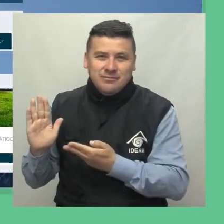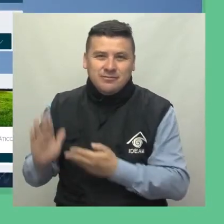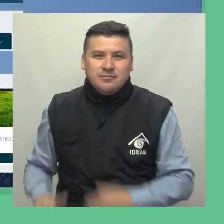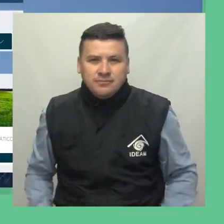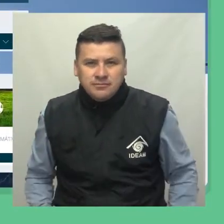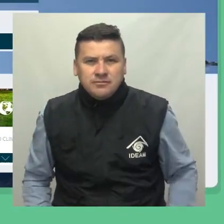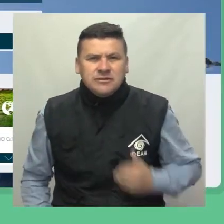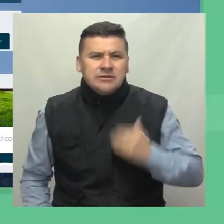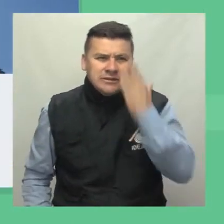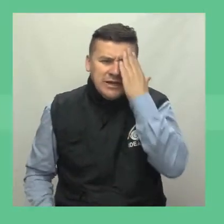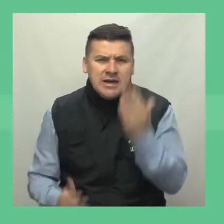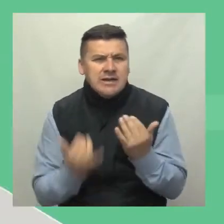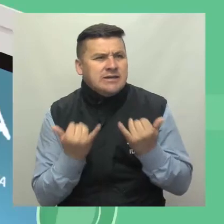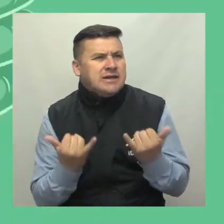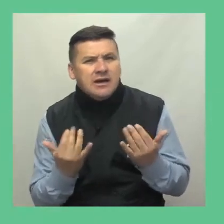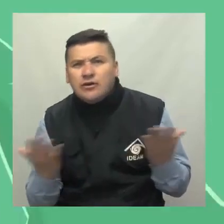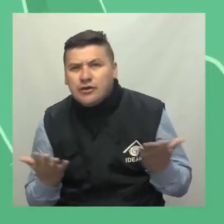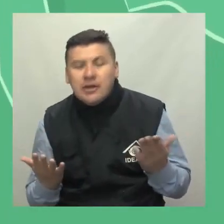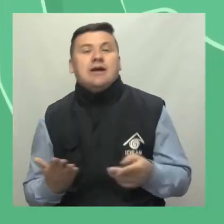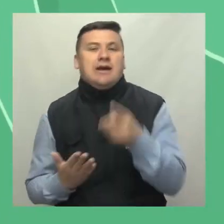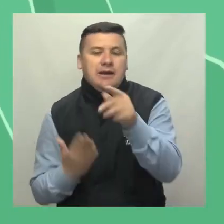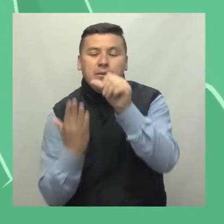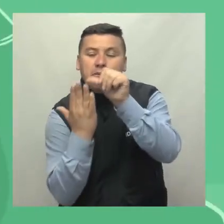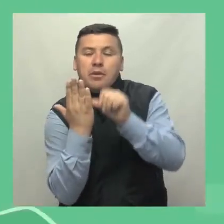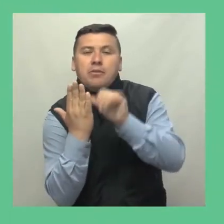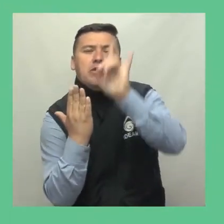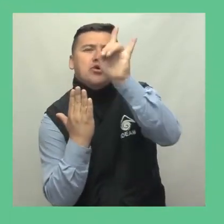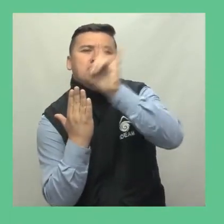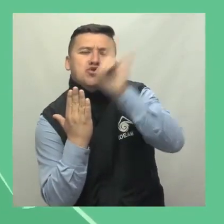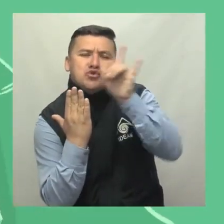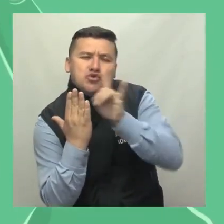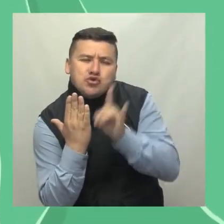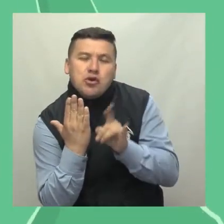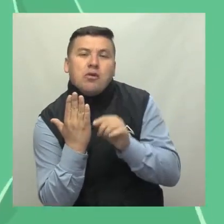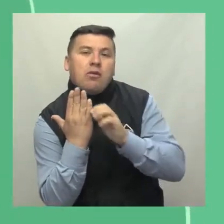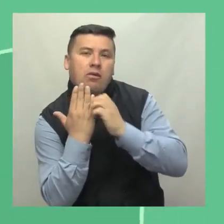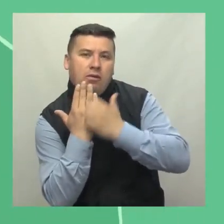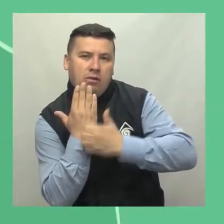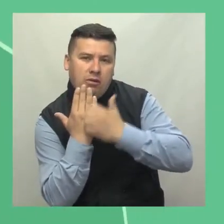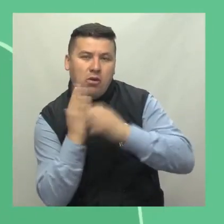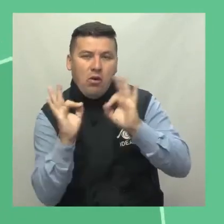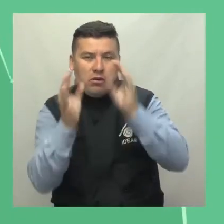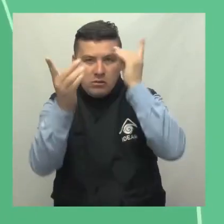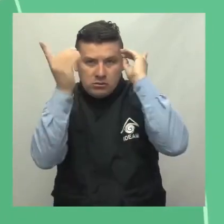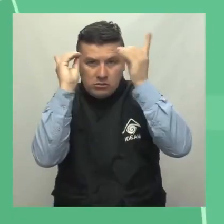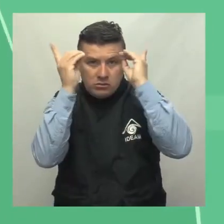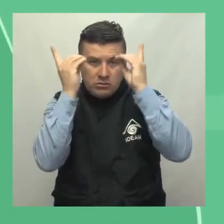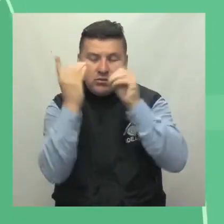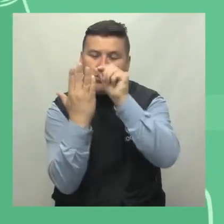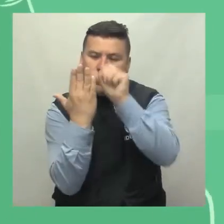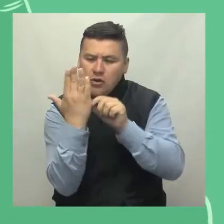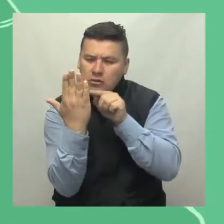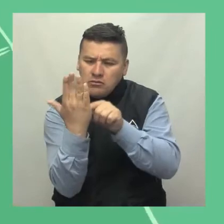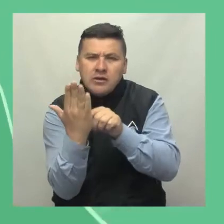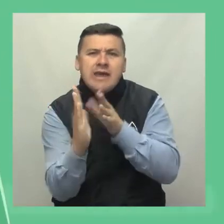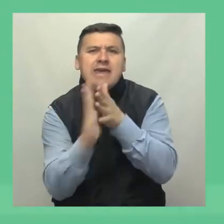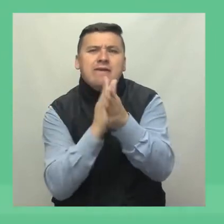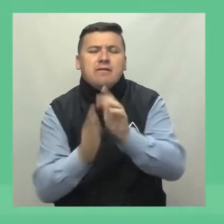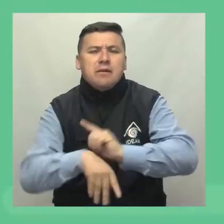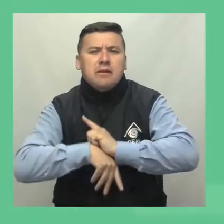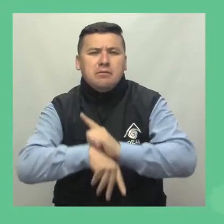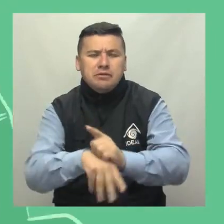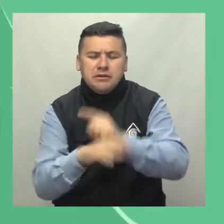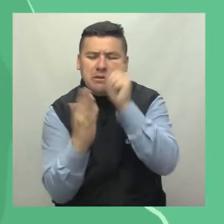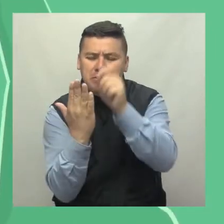.co Y para estar informado al instante, descarga nuestra aplicación Mi Pronóstico desde Google Play o App Store Información en tiempo